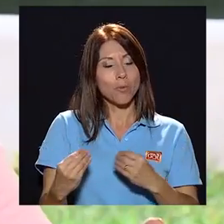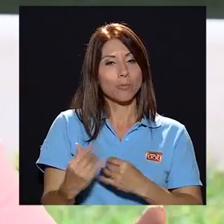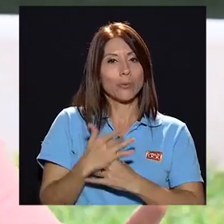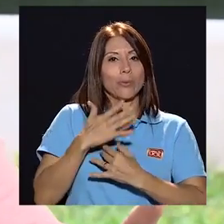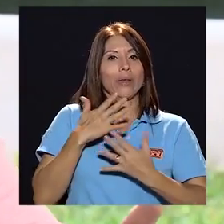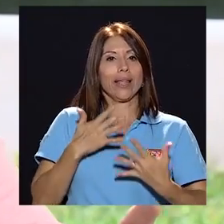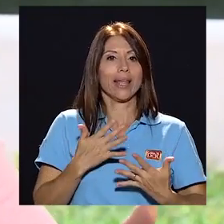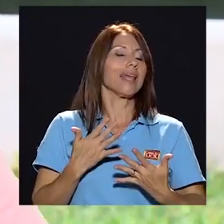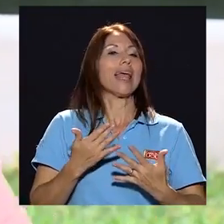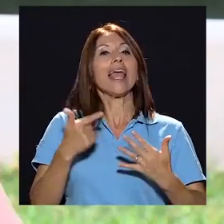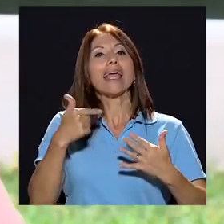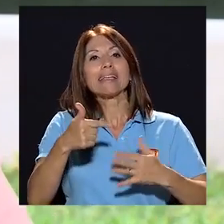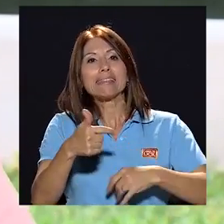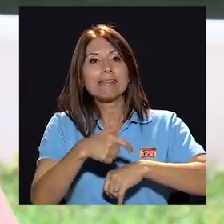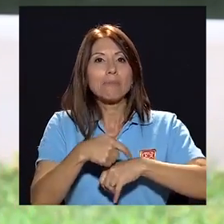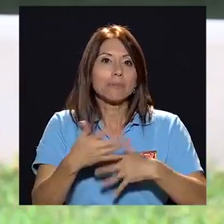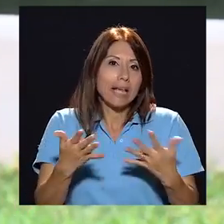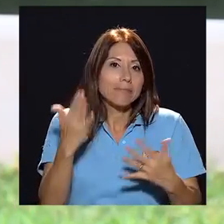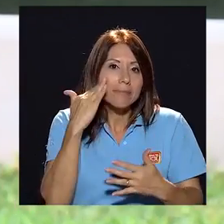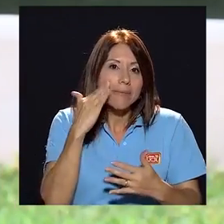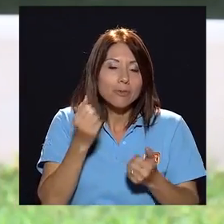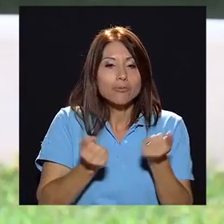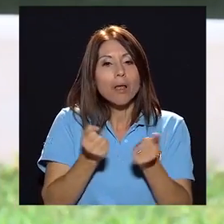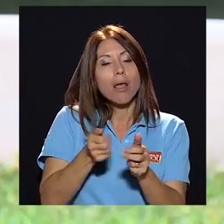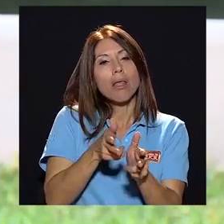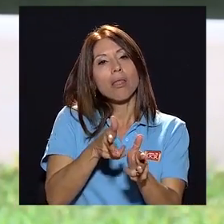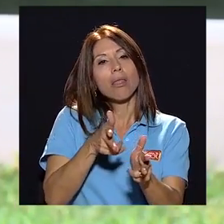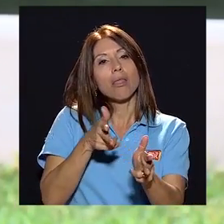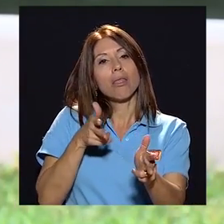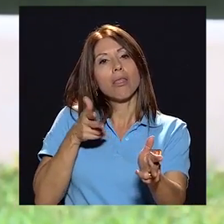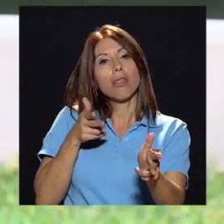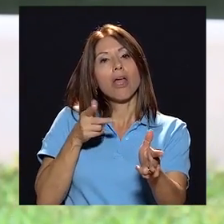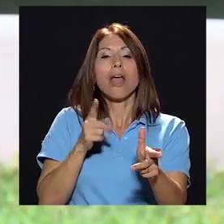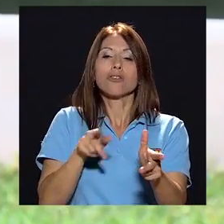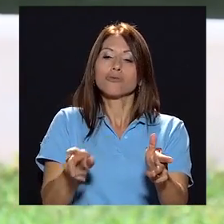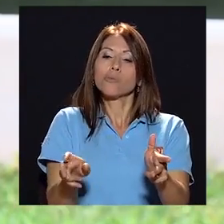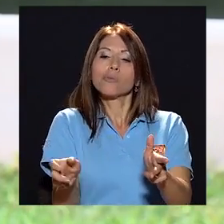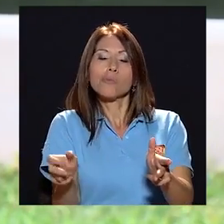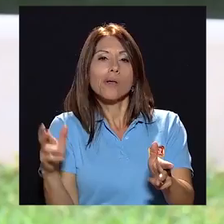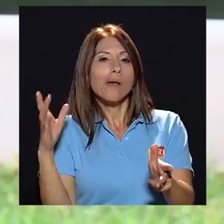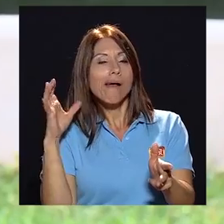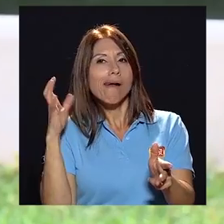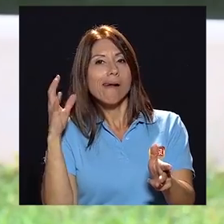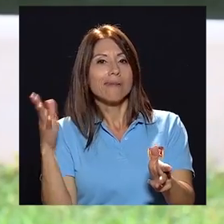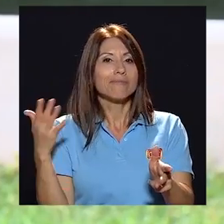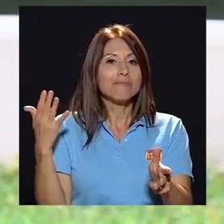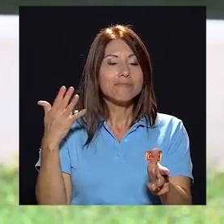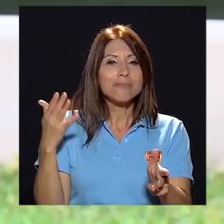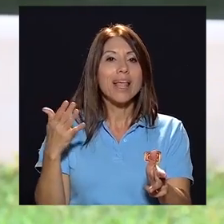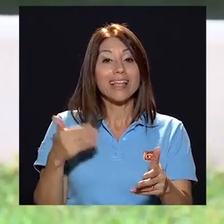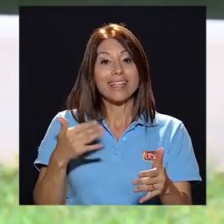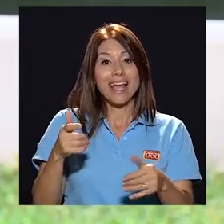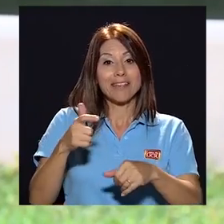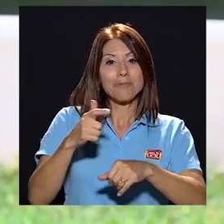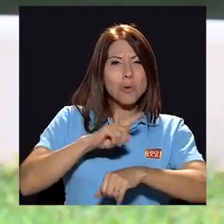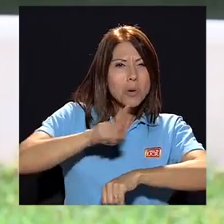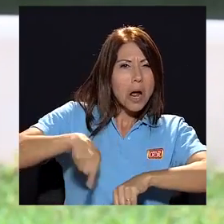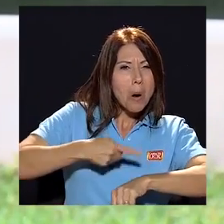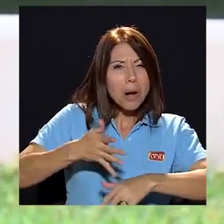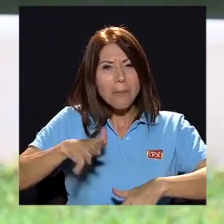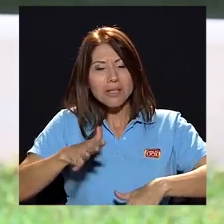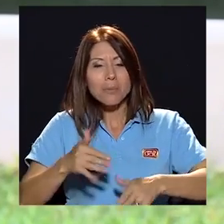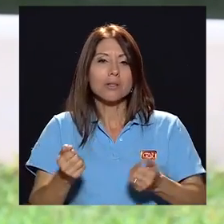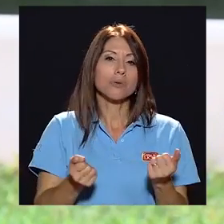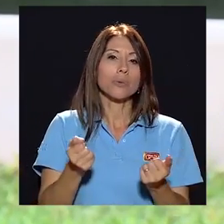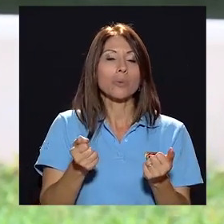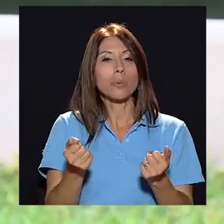que tenemos ya ahora todos este de un cúmulo de presas verdad entonces aprovecha aprovecho esa hora más o menos que manejo para llegar a la oficina